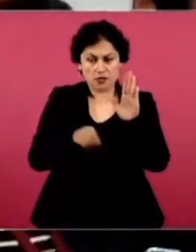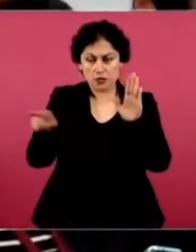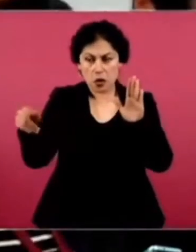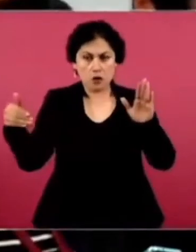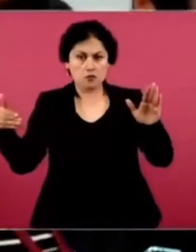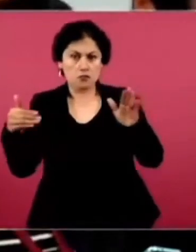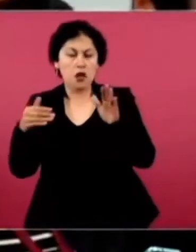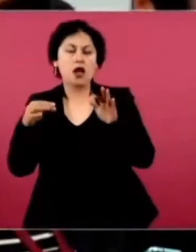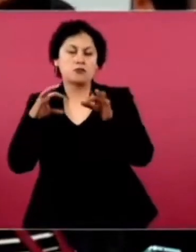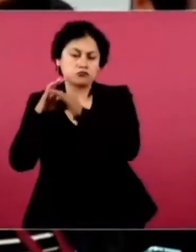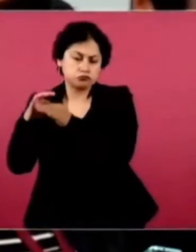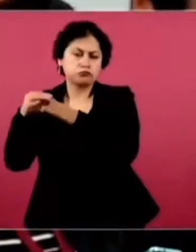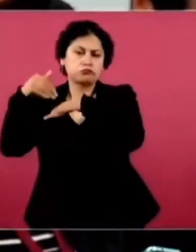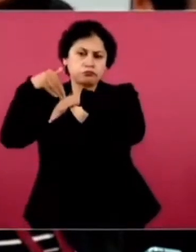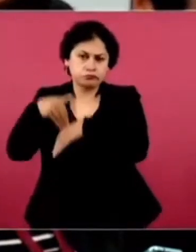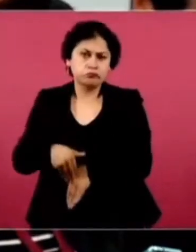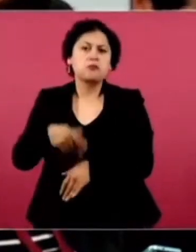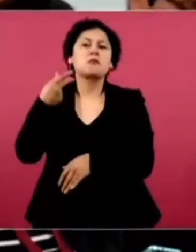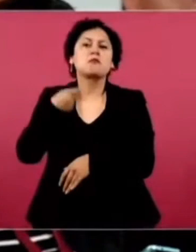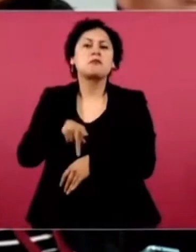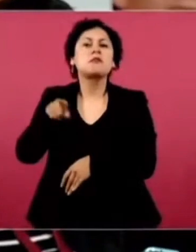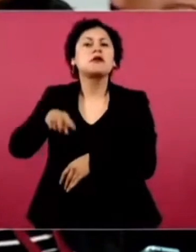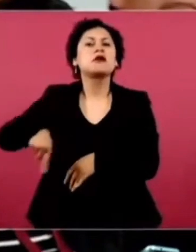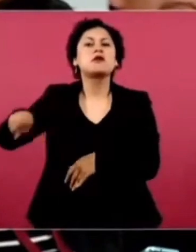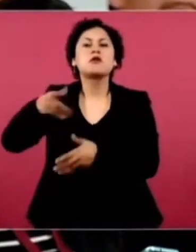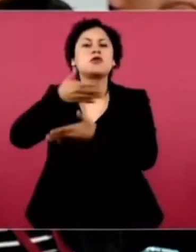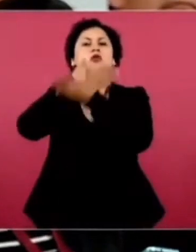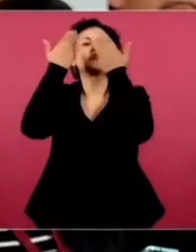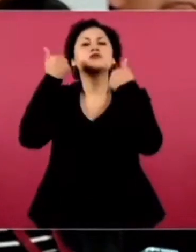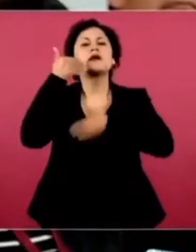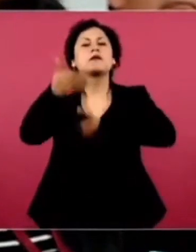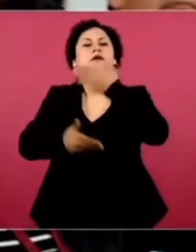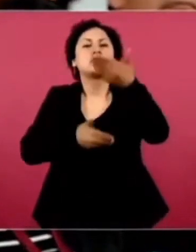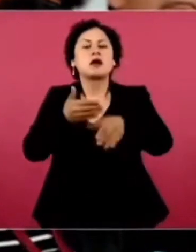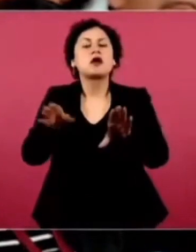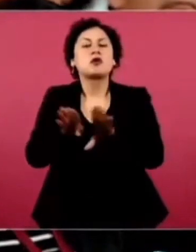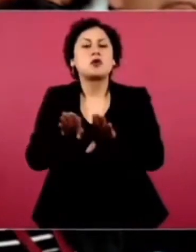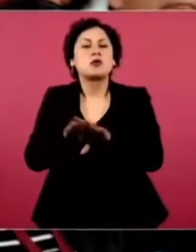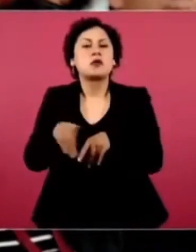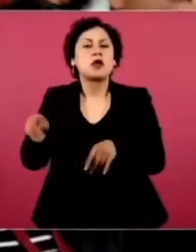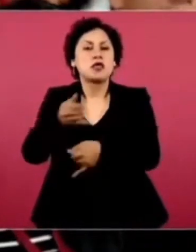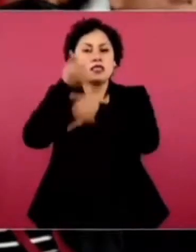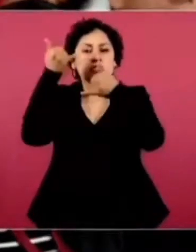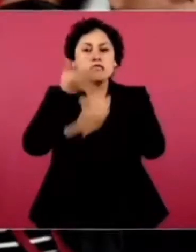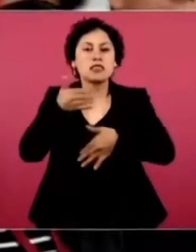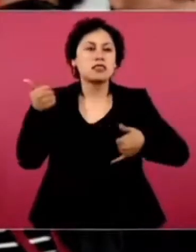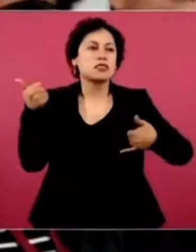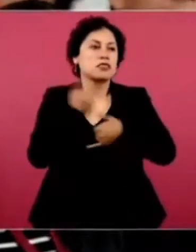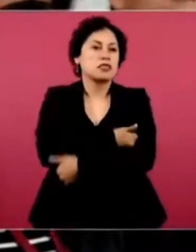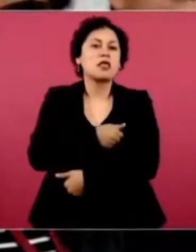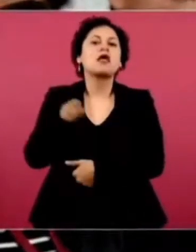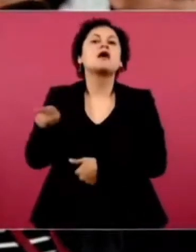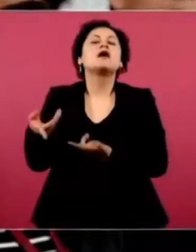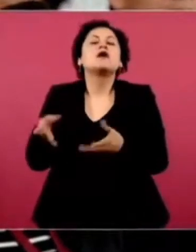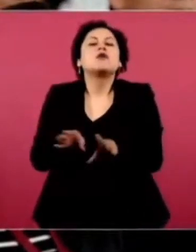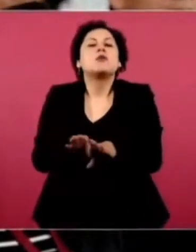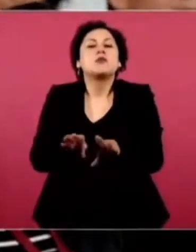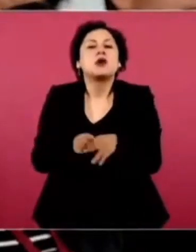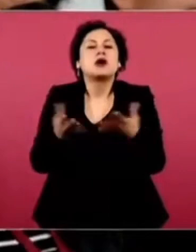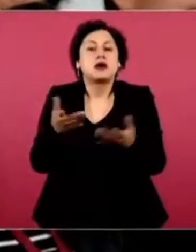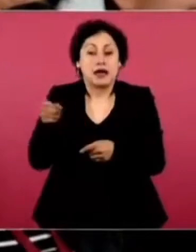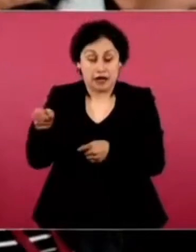pues no hablan de qué manera los están siguiendo, de cuál es el procedimiento y si hacen trampa. Preguntarle si van a hacer esta revisión, si van a